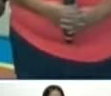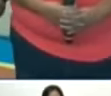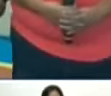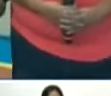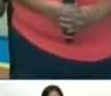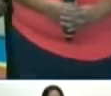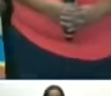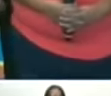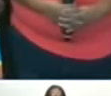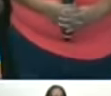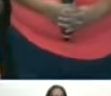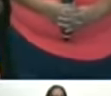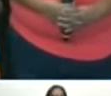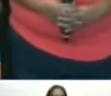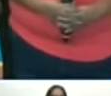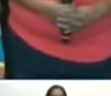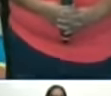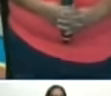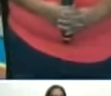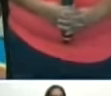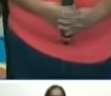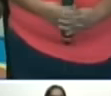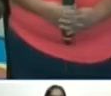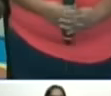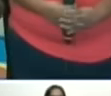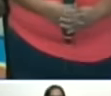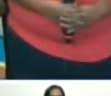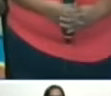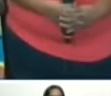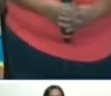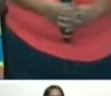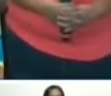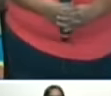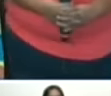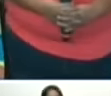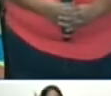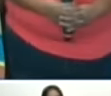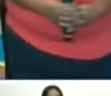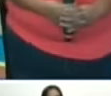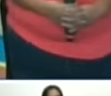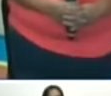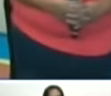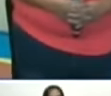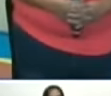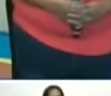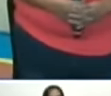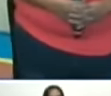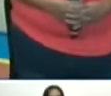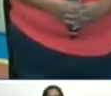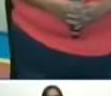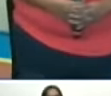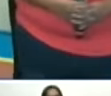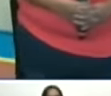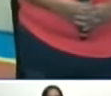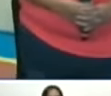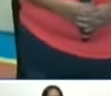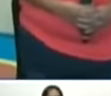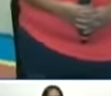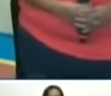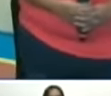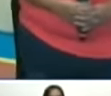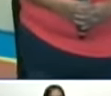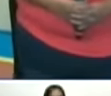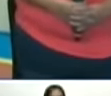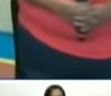hay que hacer una alianza profunda entre los consejos comunales las jefas y jefes de